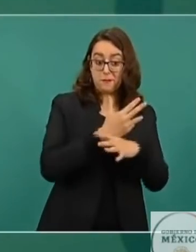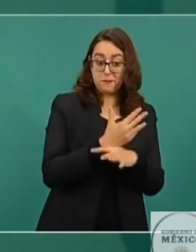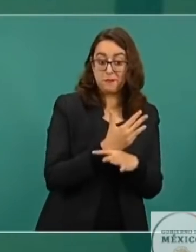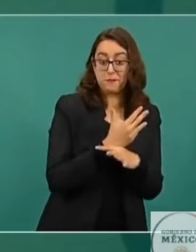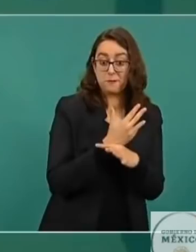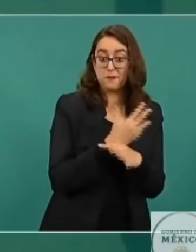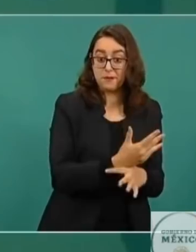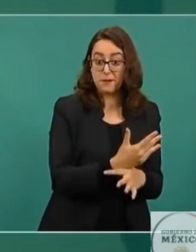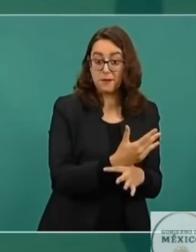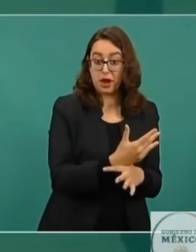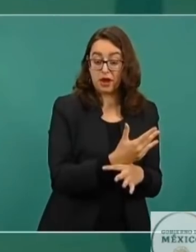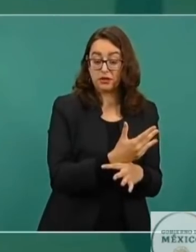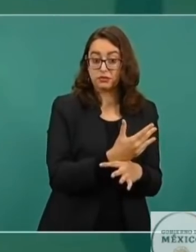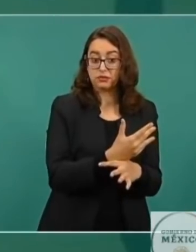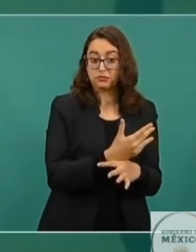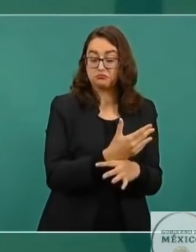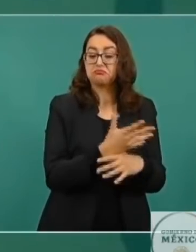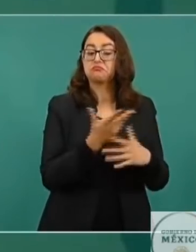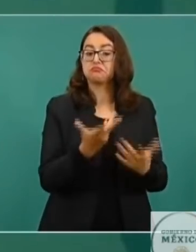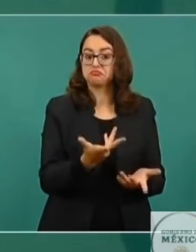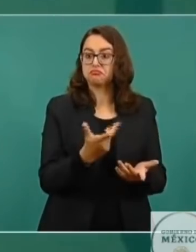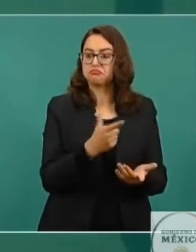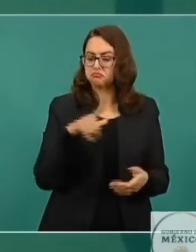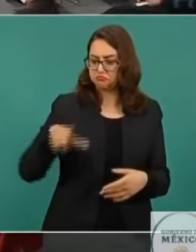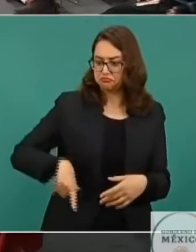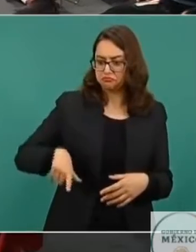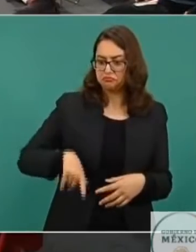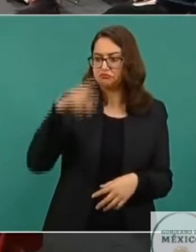que el gobierno de México estaba actuando bien,